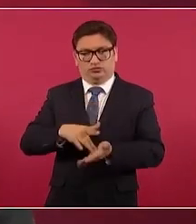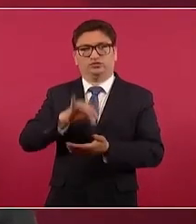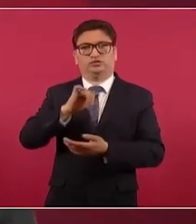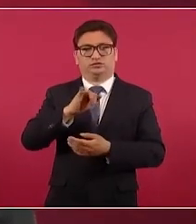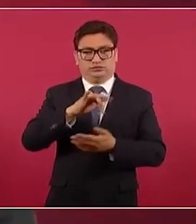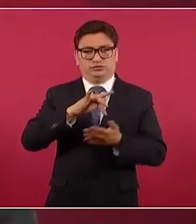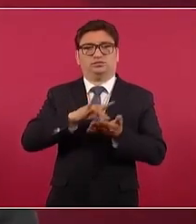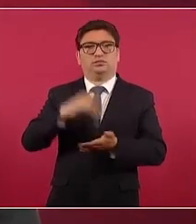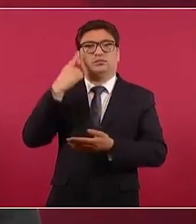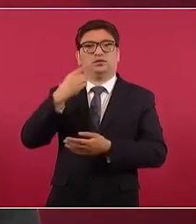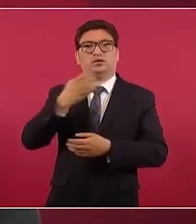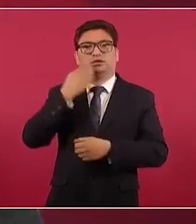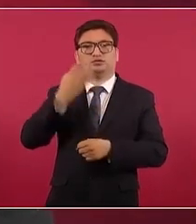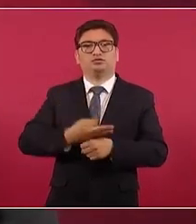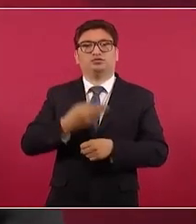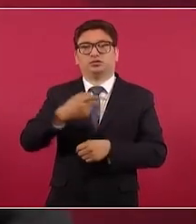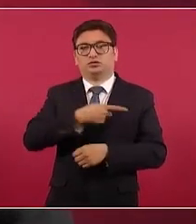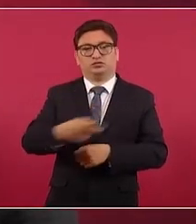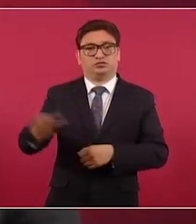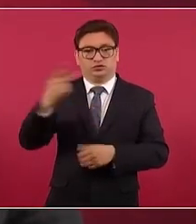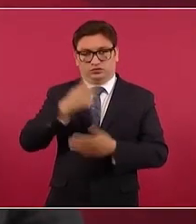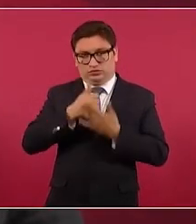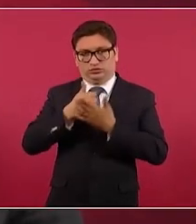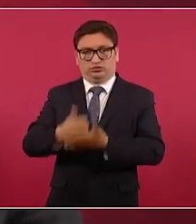los apoyos a los estudiantes pobres